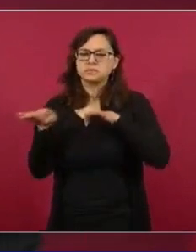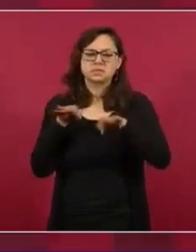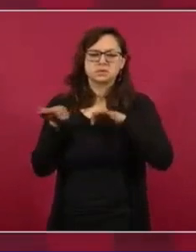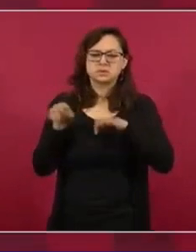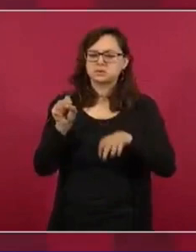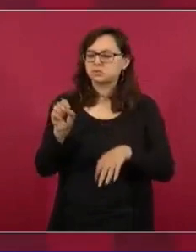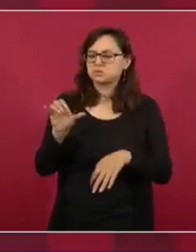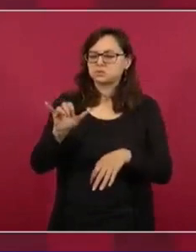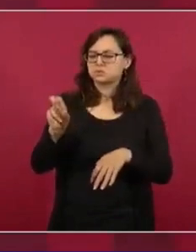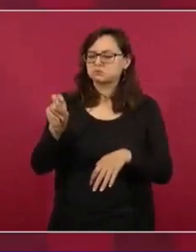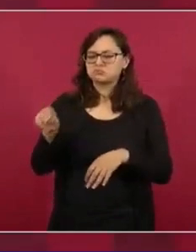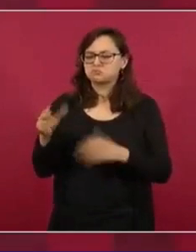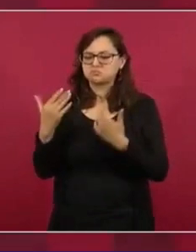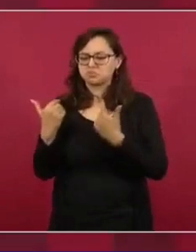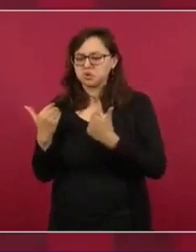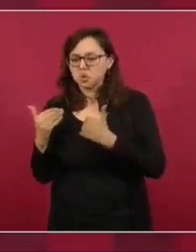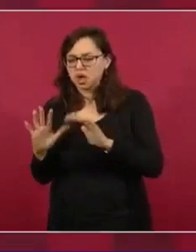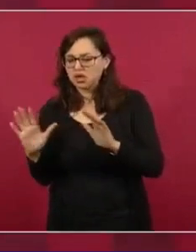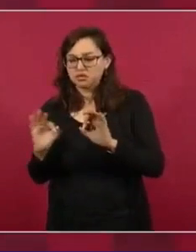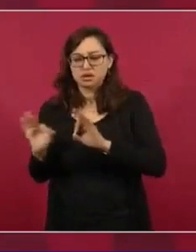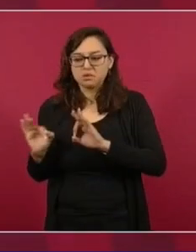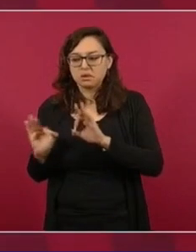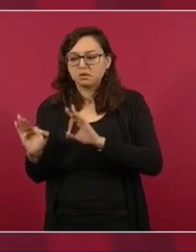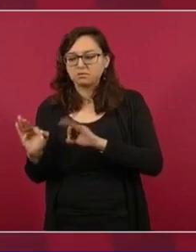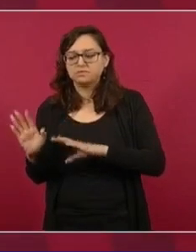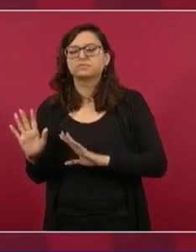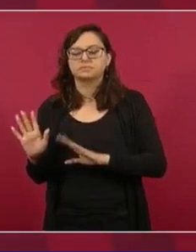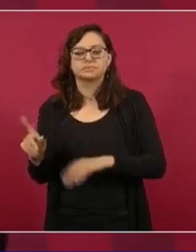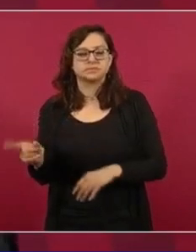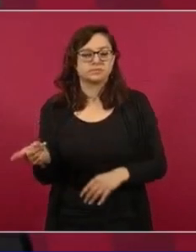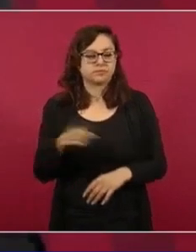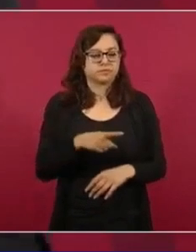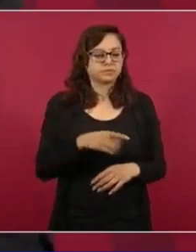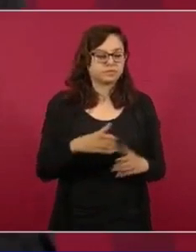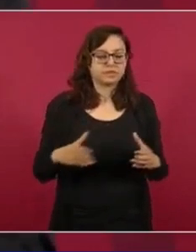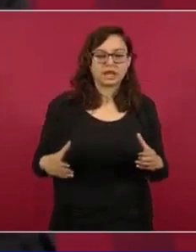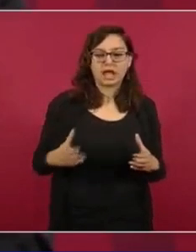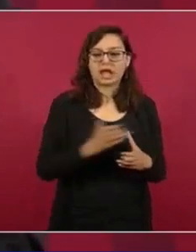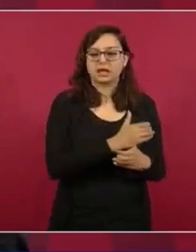una cantina del centro de aquí